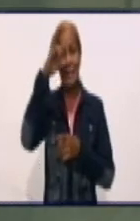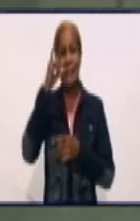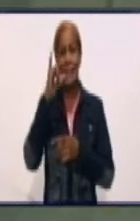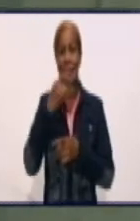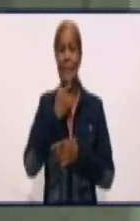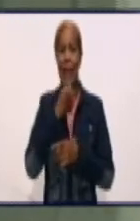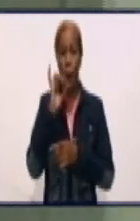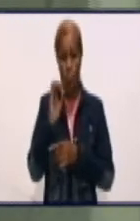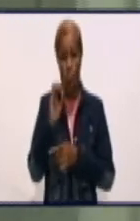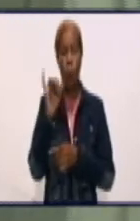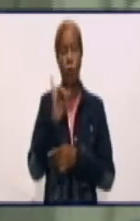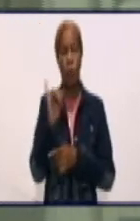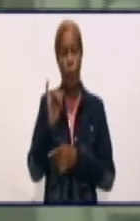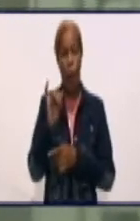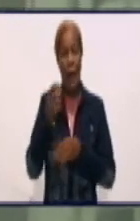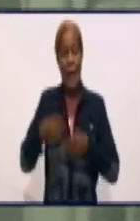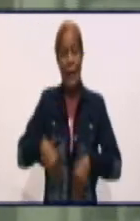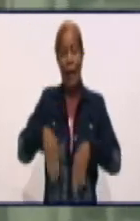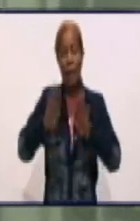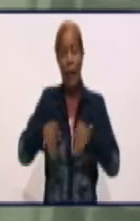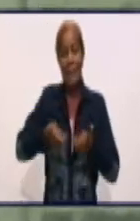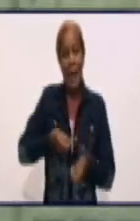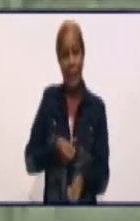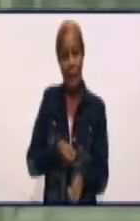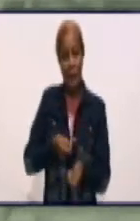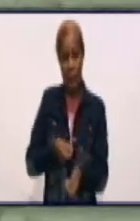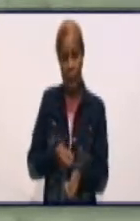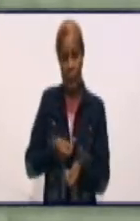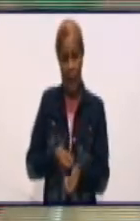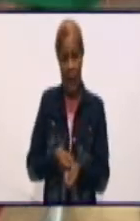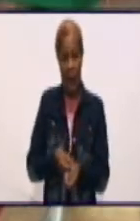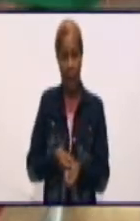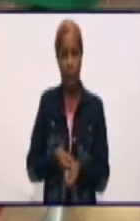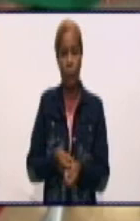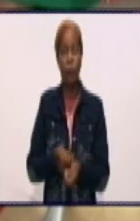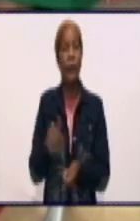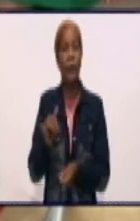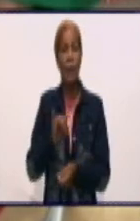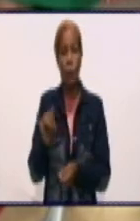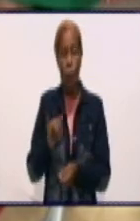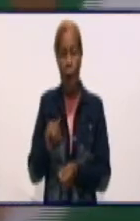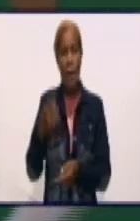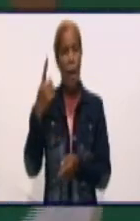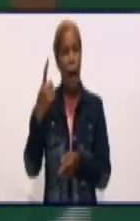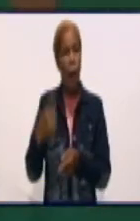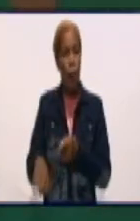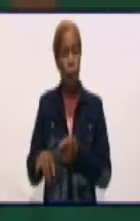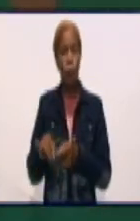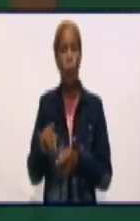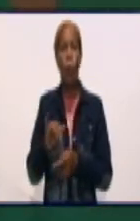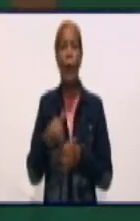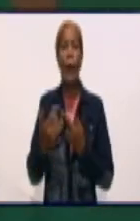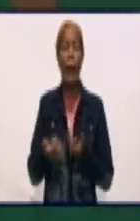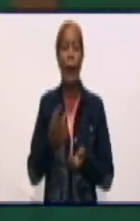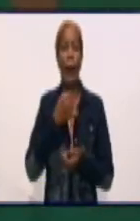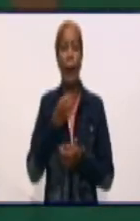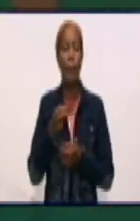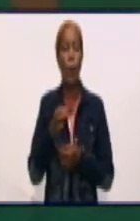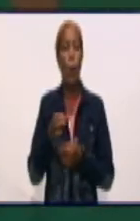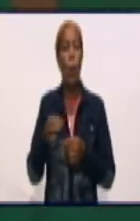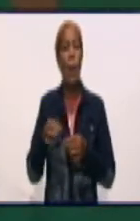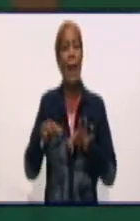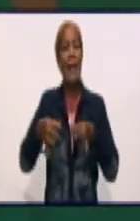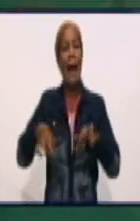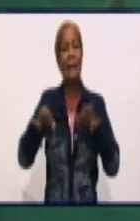Las colchas de trapear, las soluciones de sexe y antisexia específicas para la desinfección de salones,